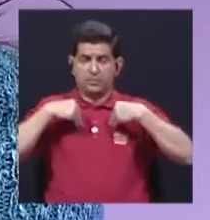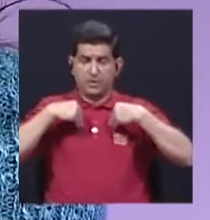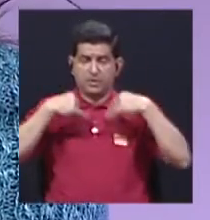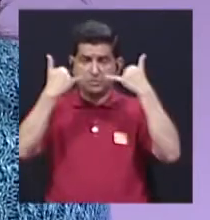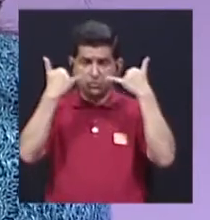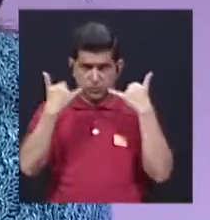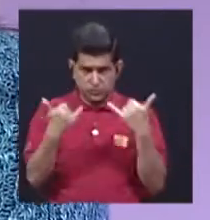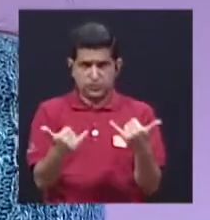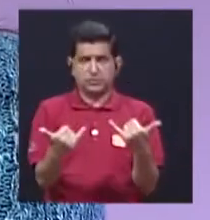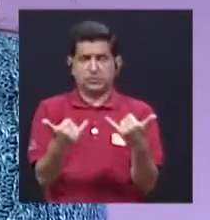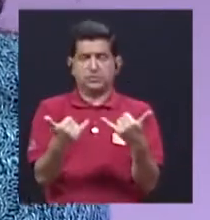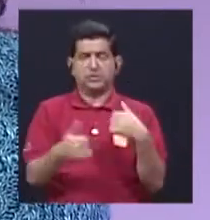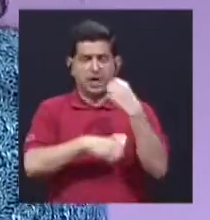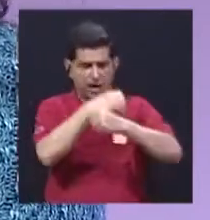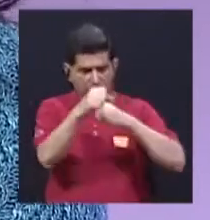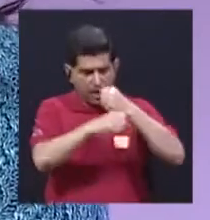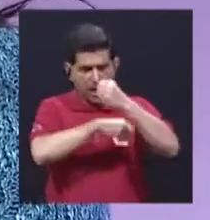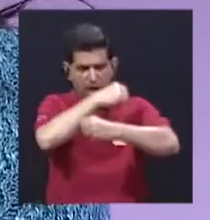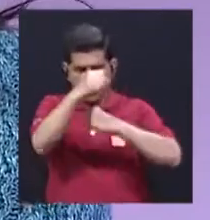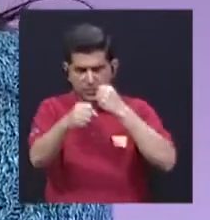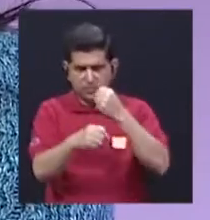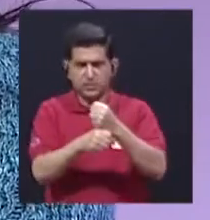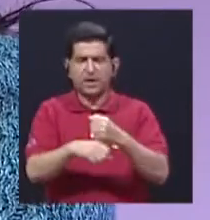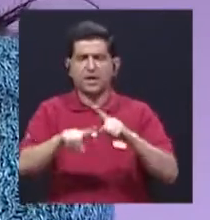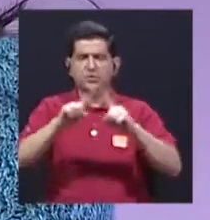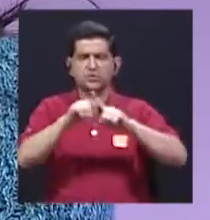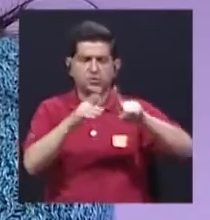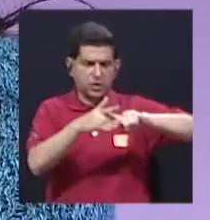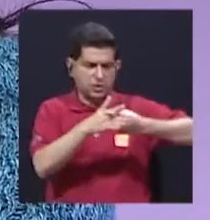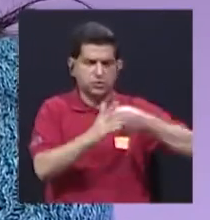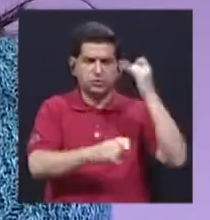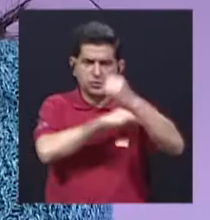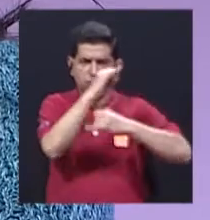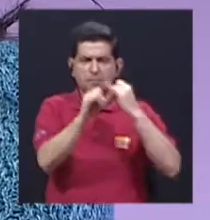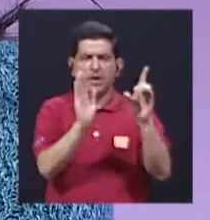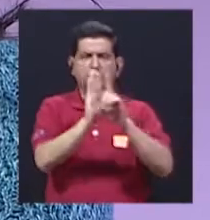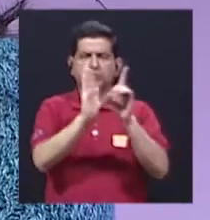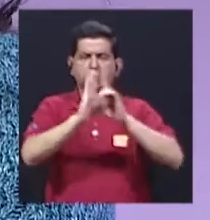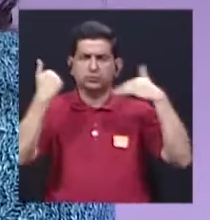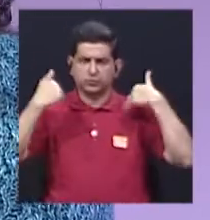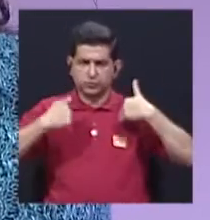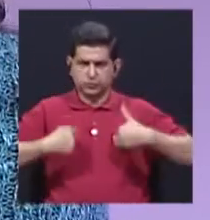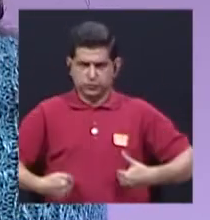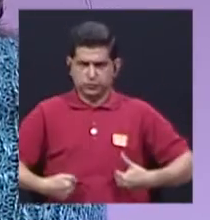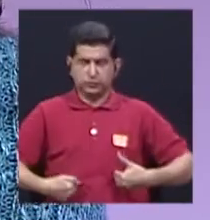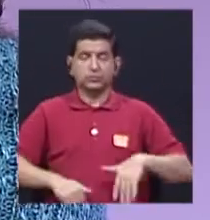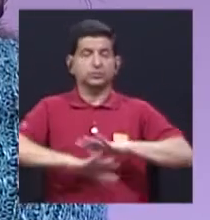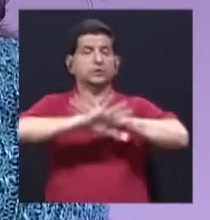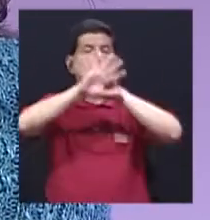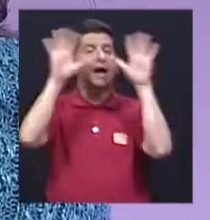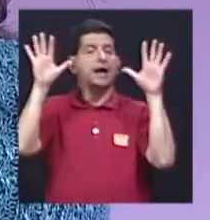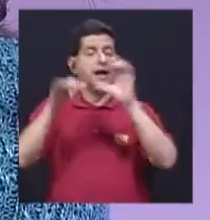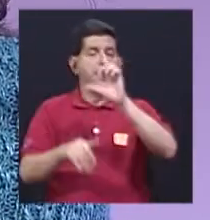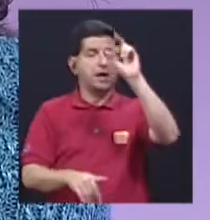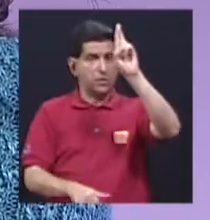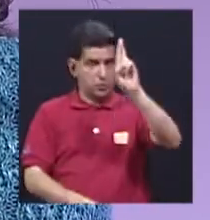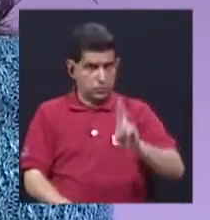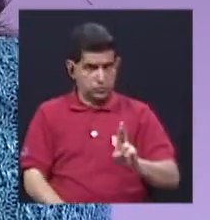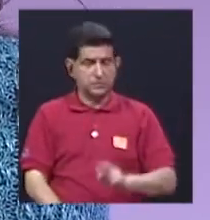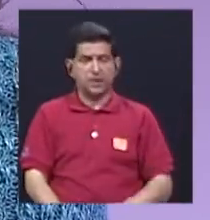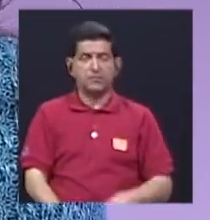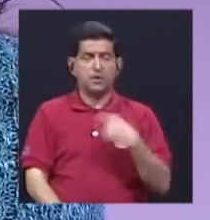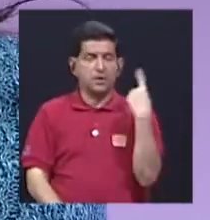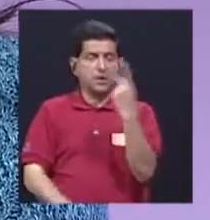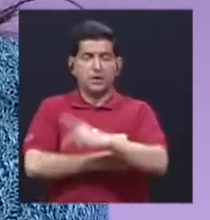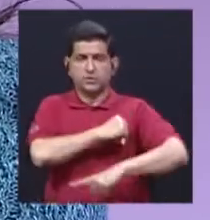lo largo de estos años con instrumentos internacionales de derechos humanos. Hay que aclarar que Costa Rica es el